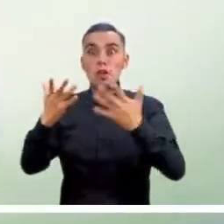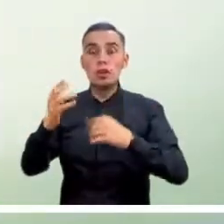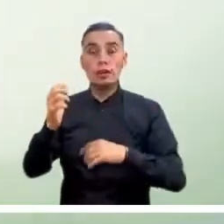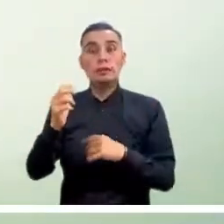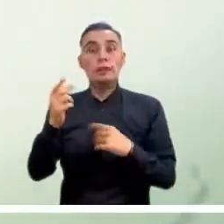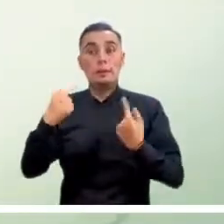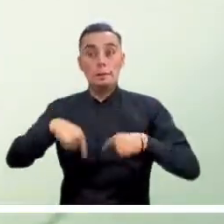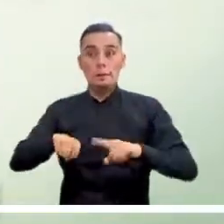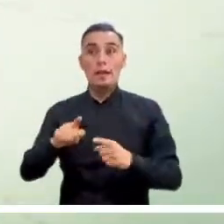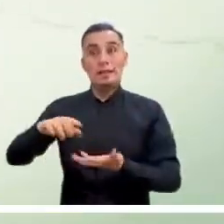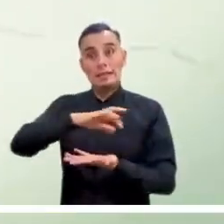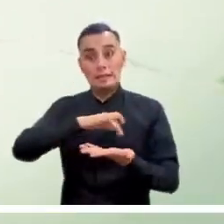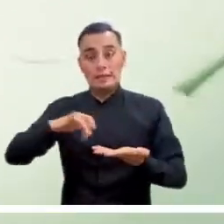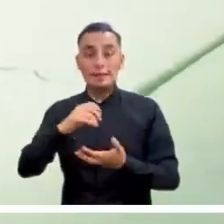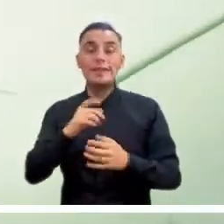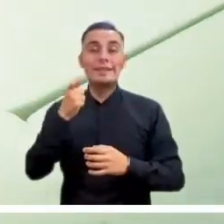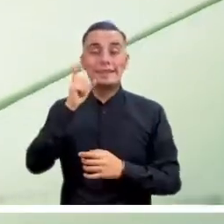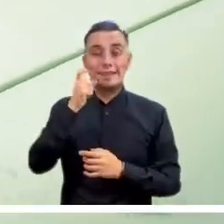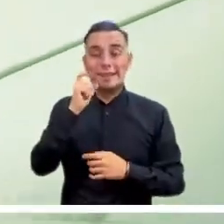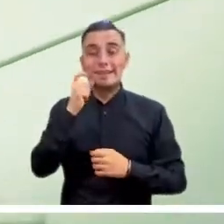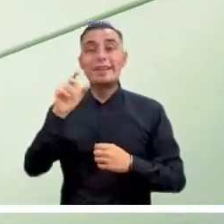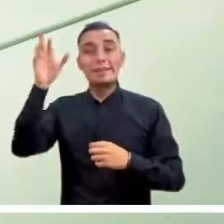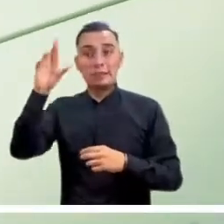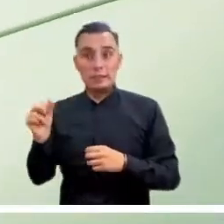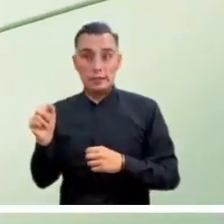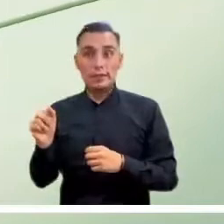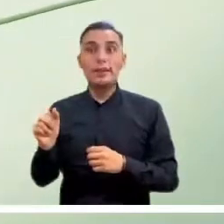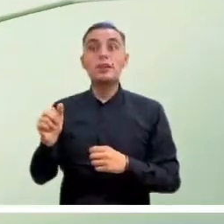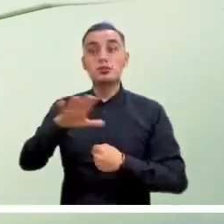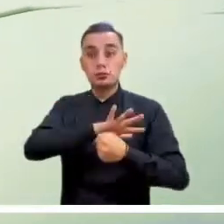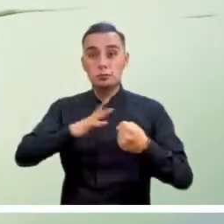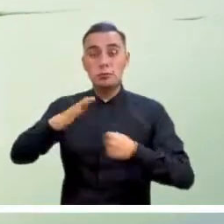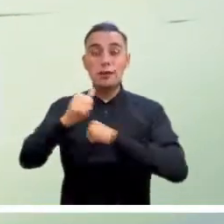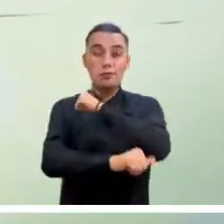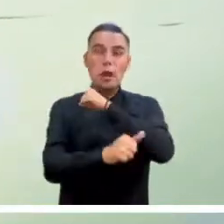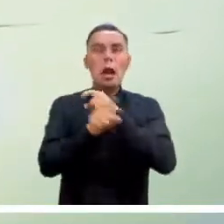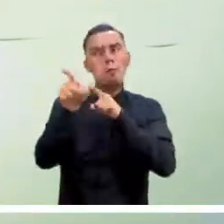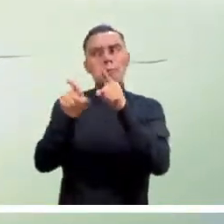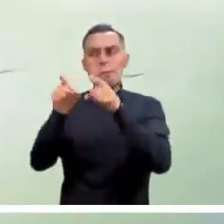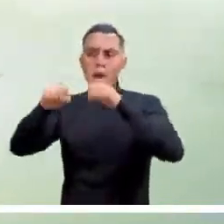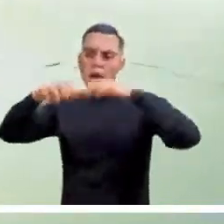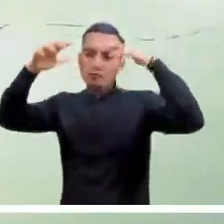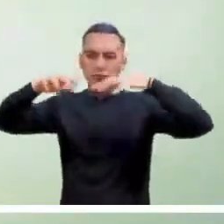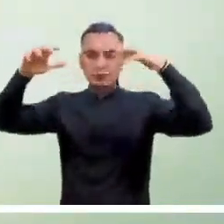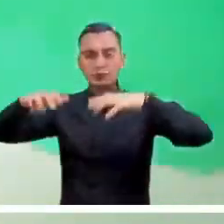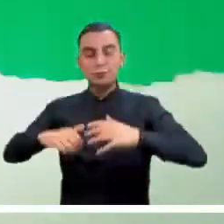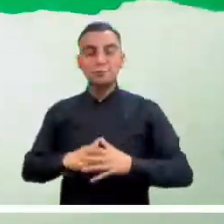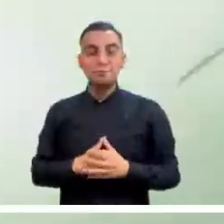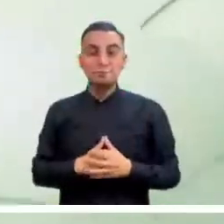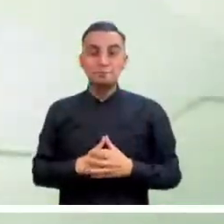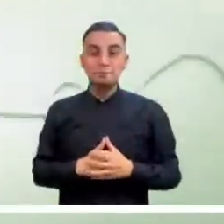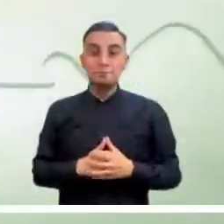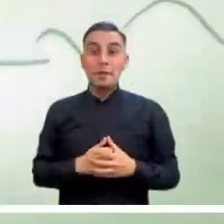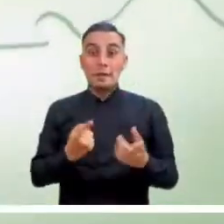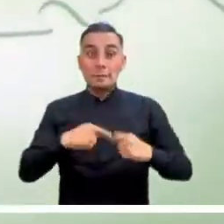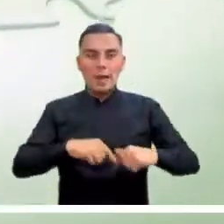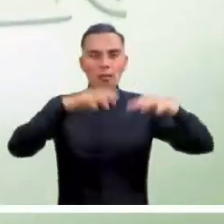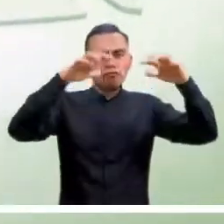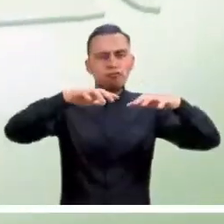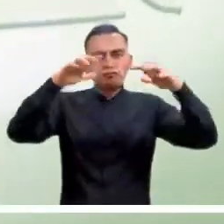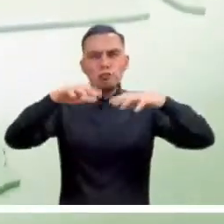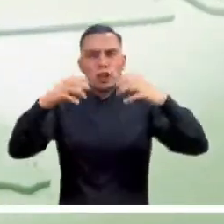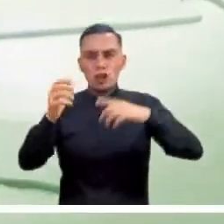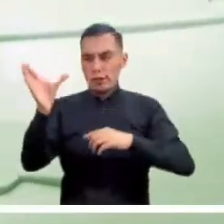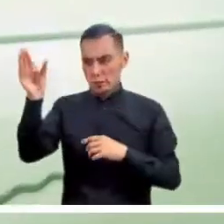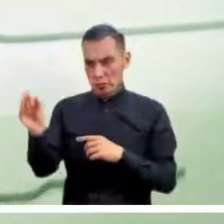Santander, Caldas, Rizaralda, Cundinamarca y zonas de Boyacá podrían surgir algunas lluviznas. Las precipitaciones